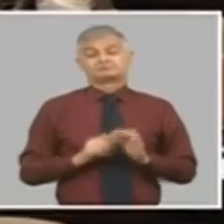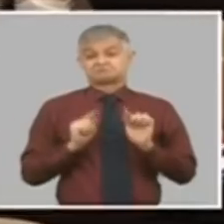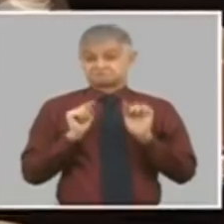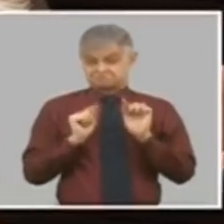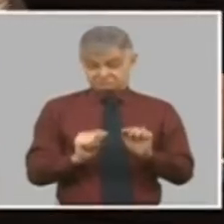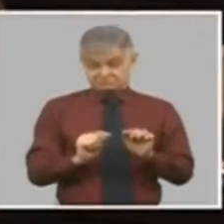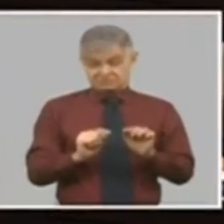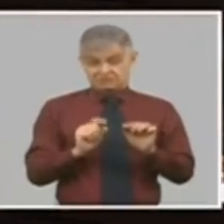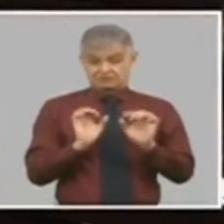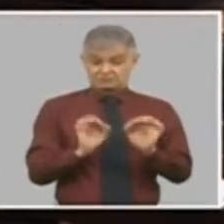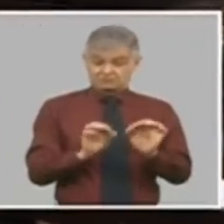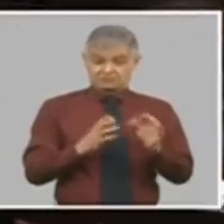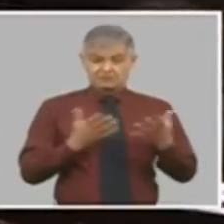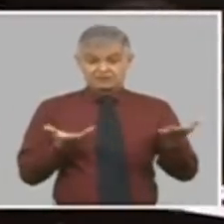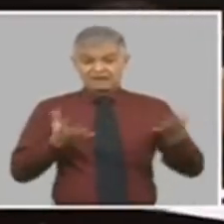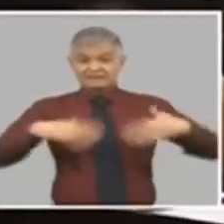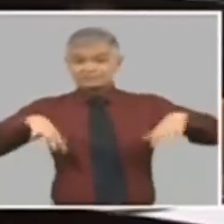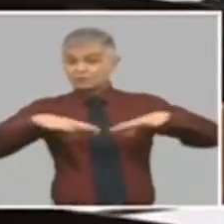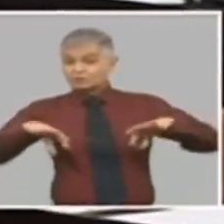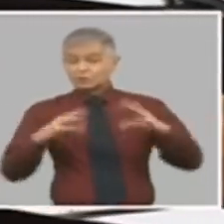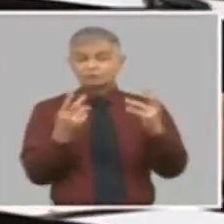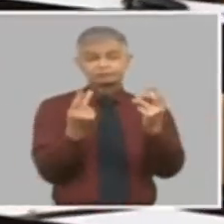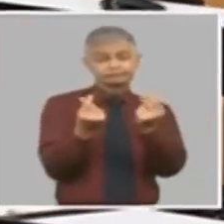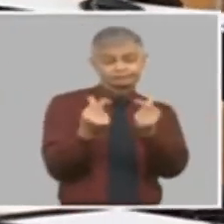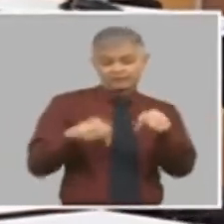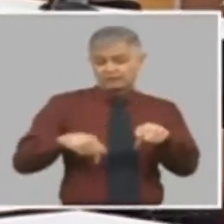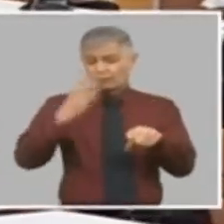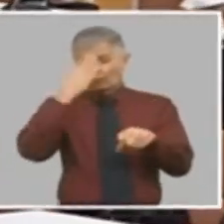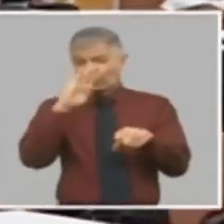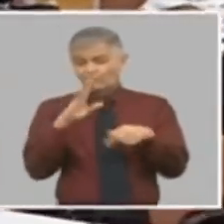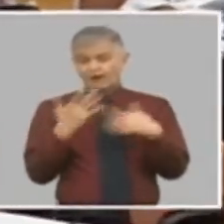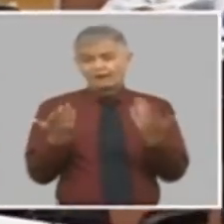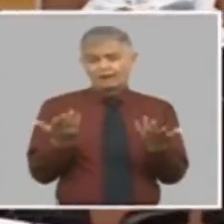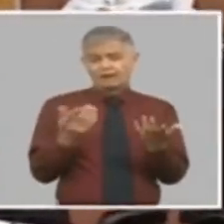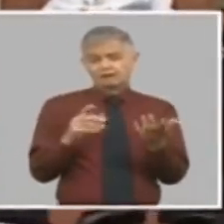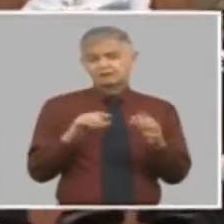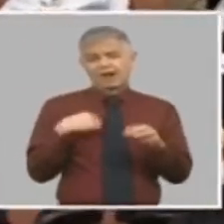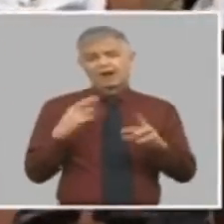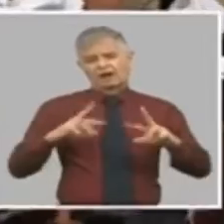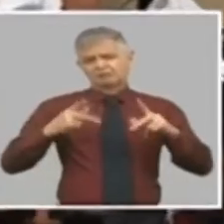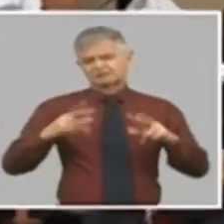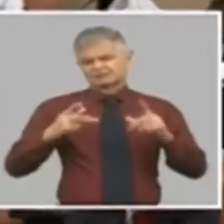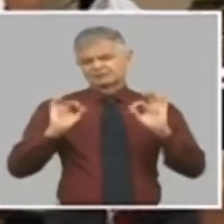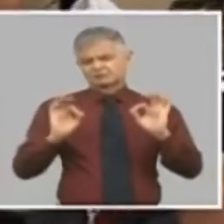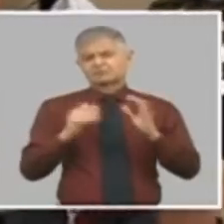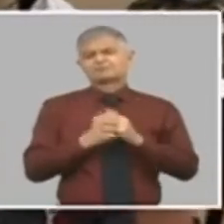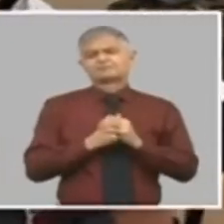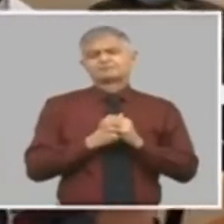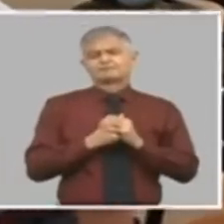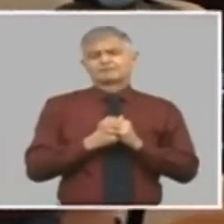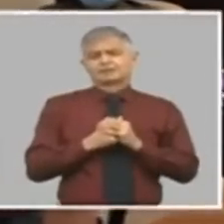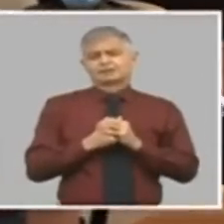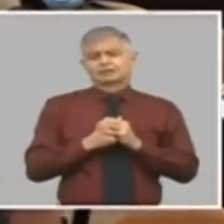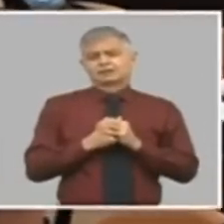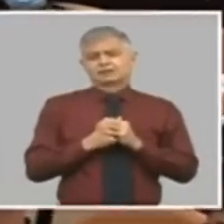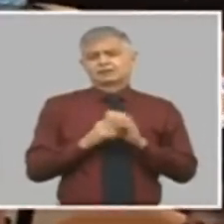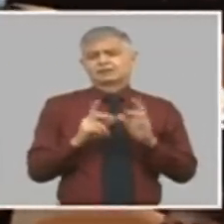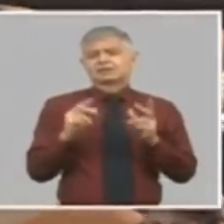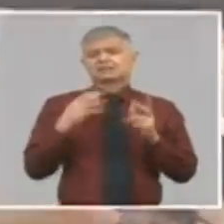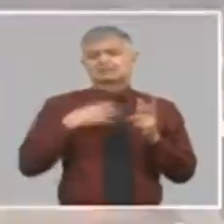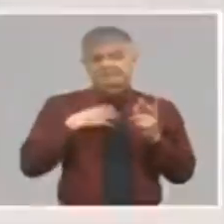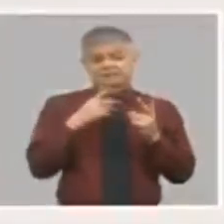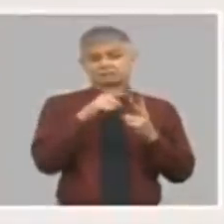el entorno monetario cubano para no demorarnos en esto que lo hemos hablado más de una vez tiene dos